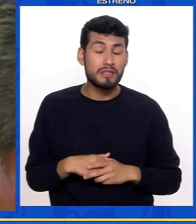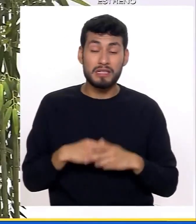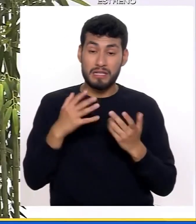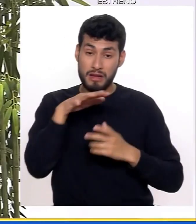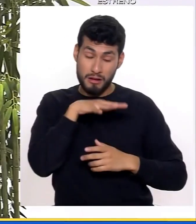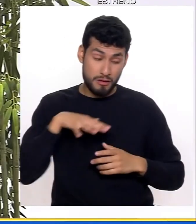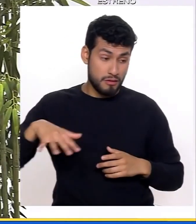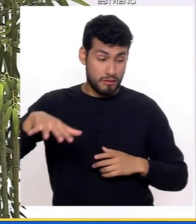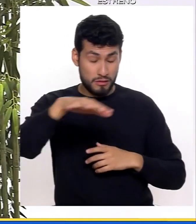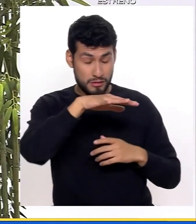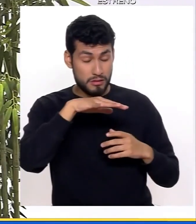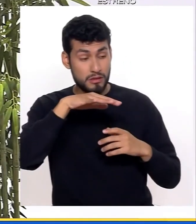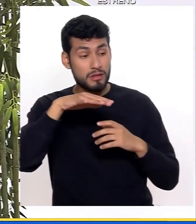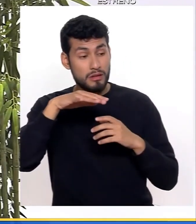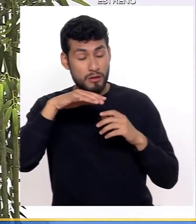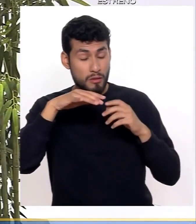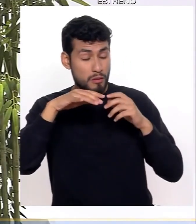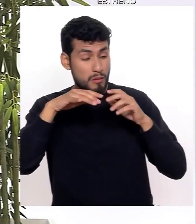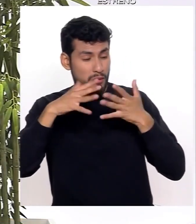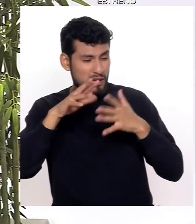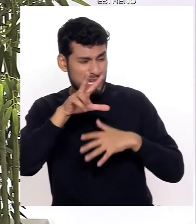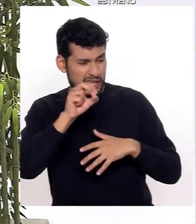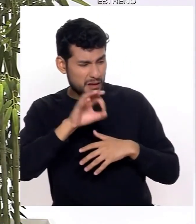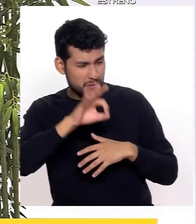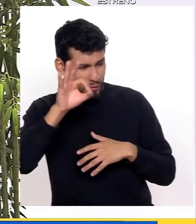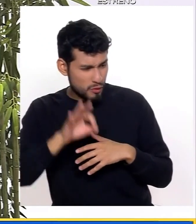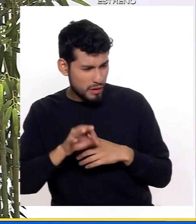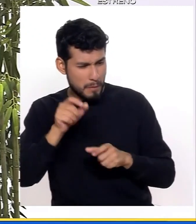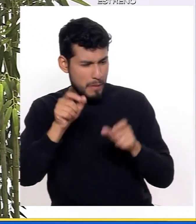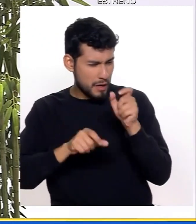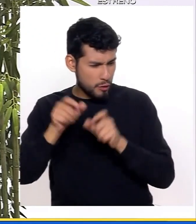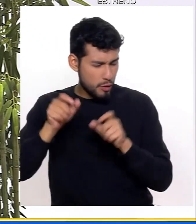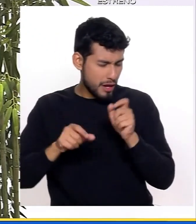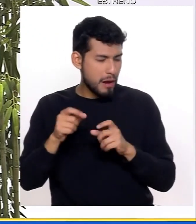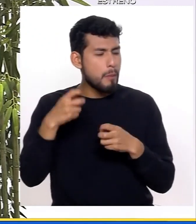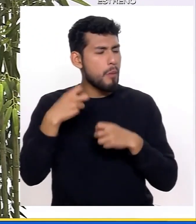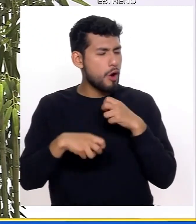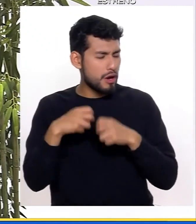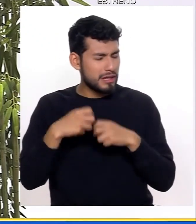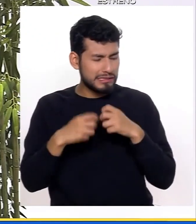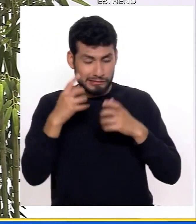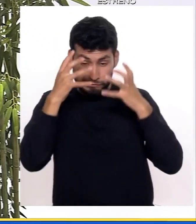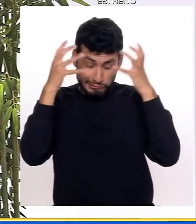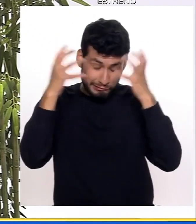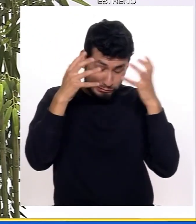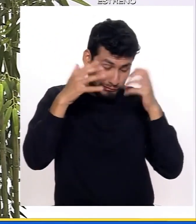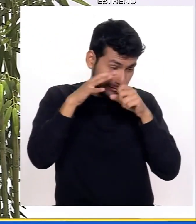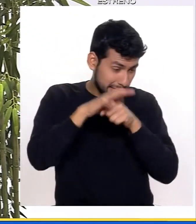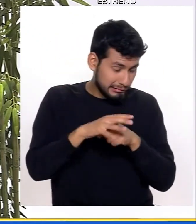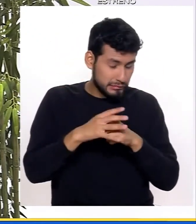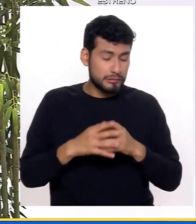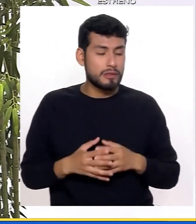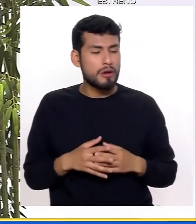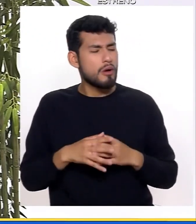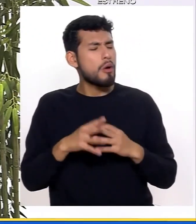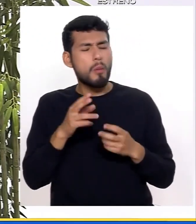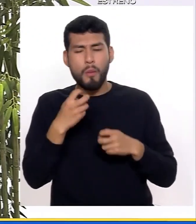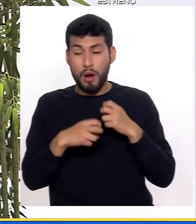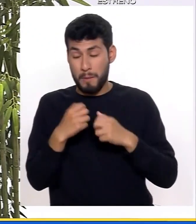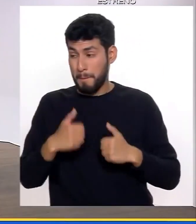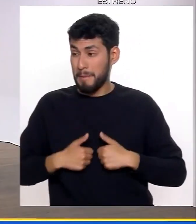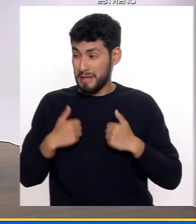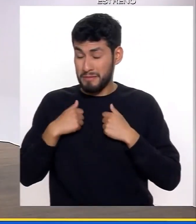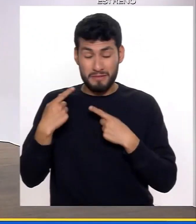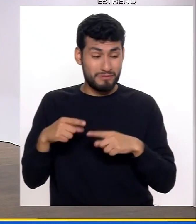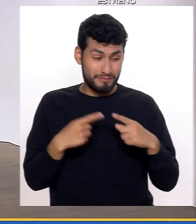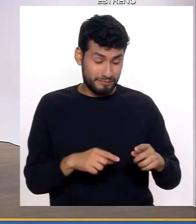nivel, digamos, general, cerca del 30% de las personas tienen problemas de estrés significativos, no por todo lo que viven,